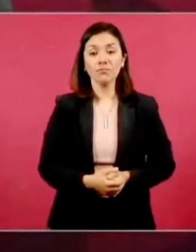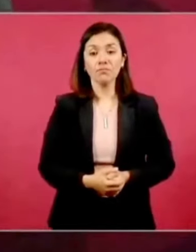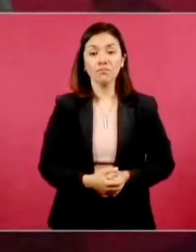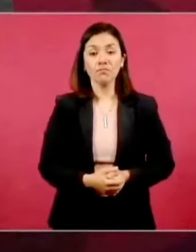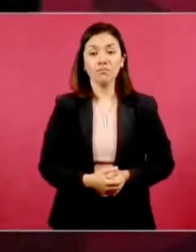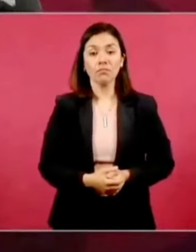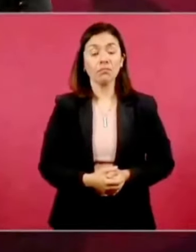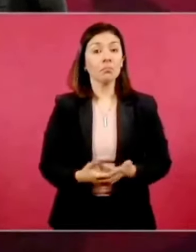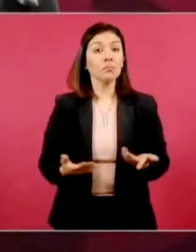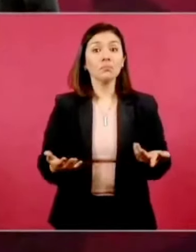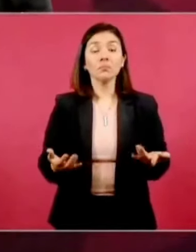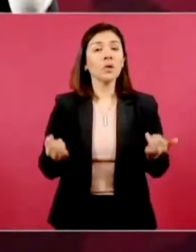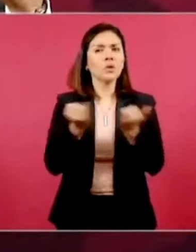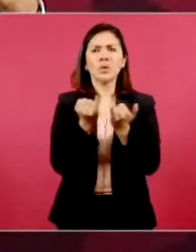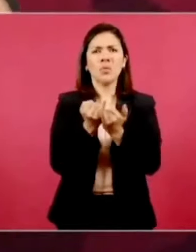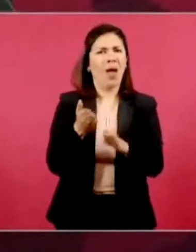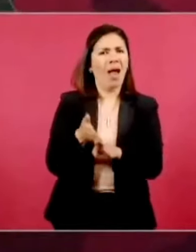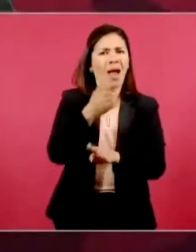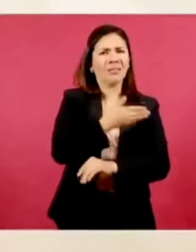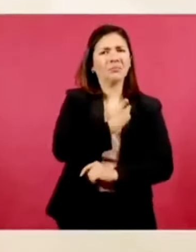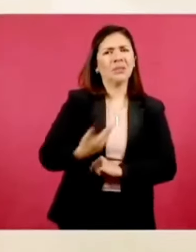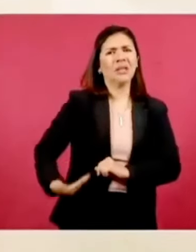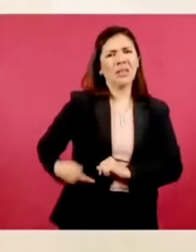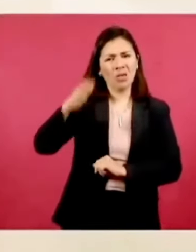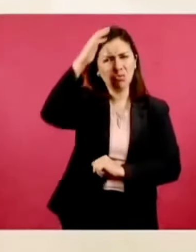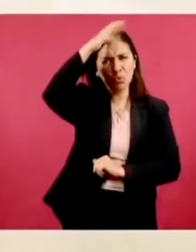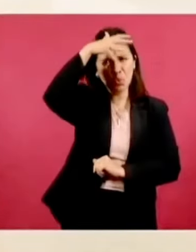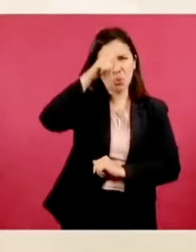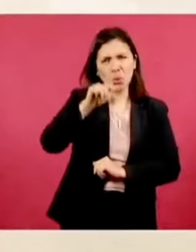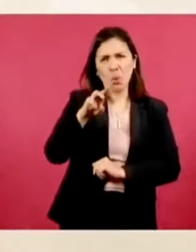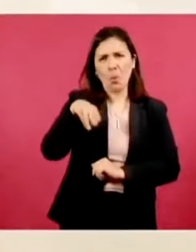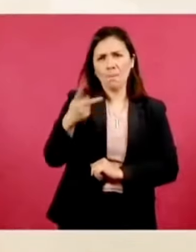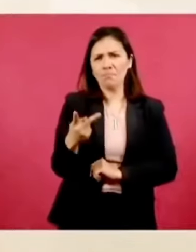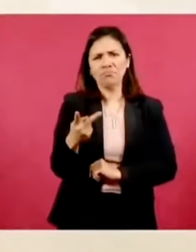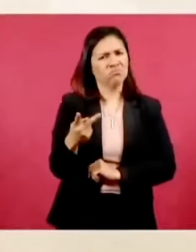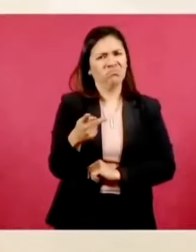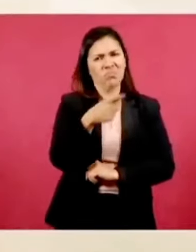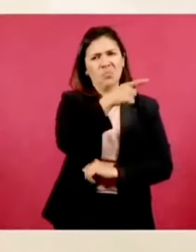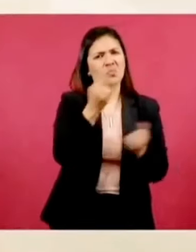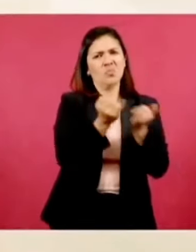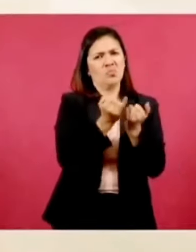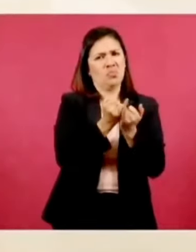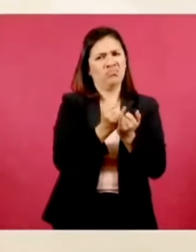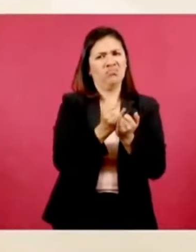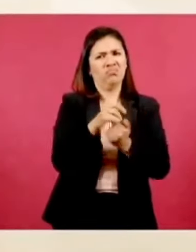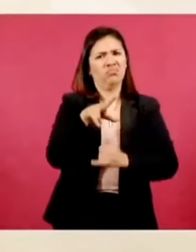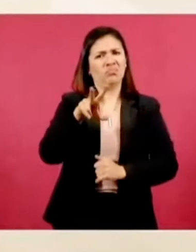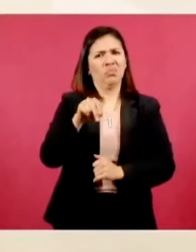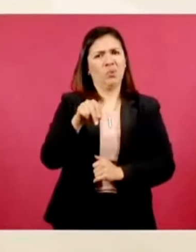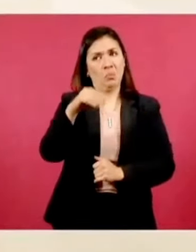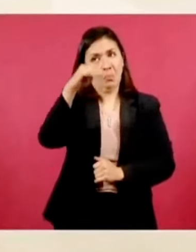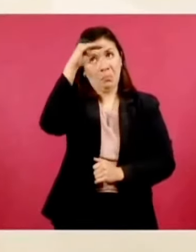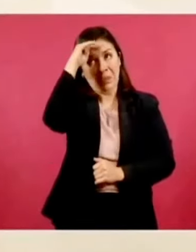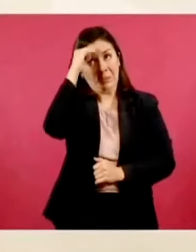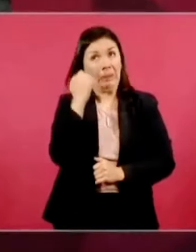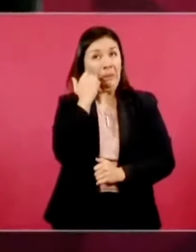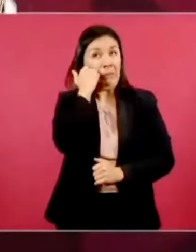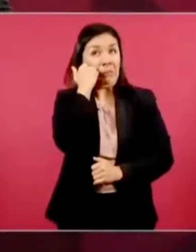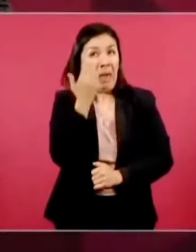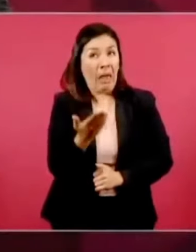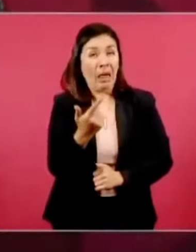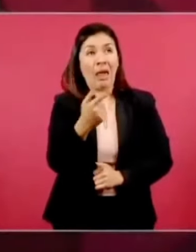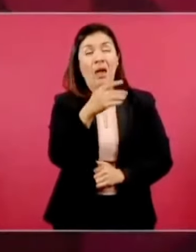Ni el presidente Trump se atrevió nunca a